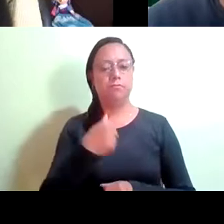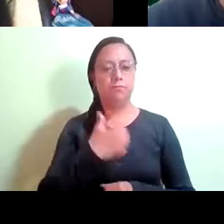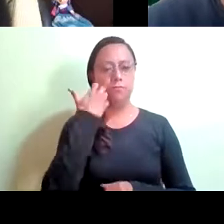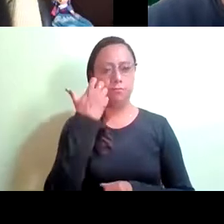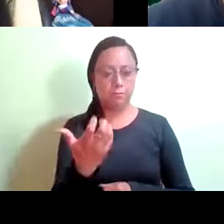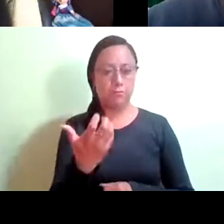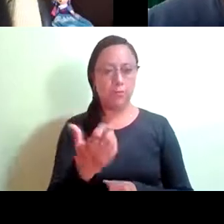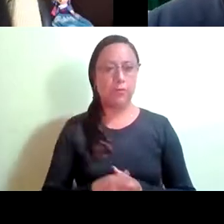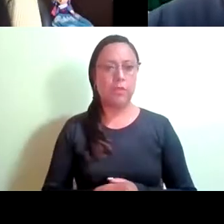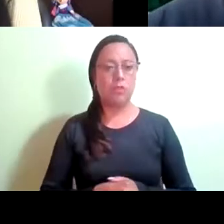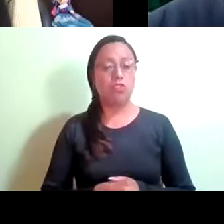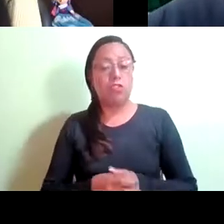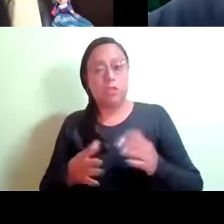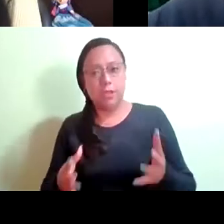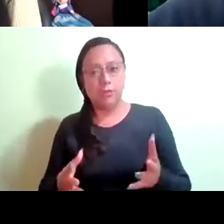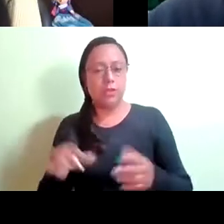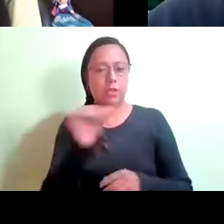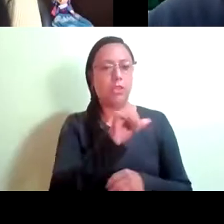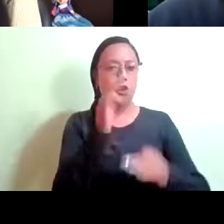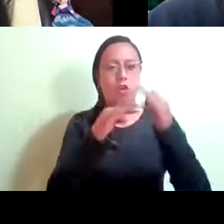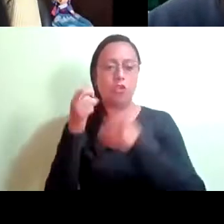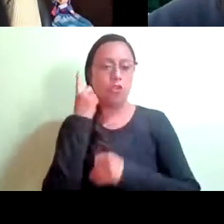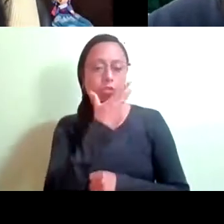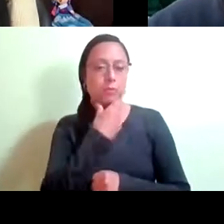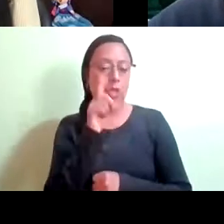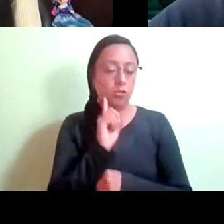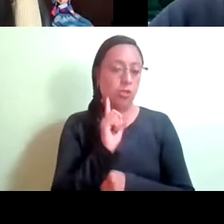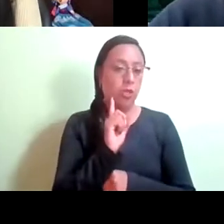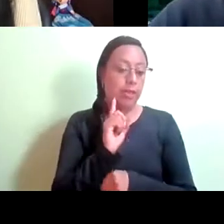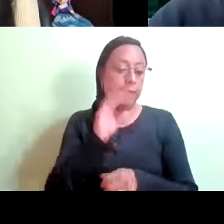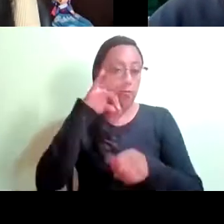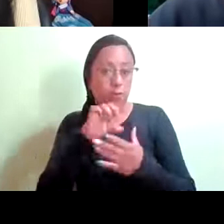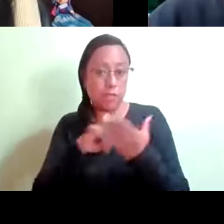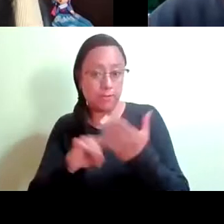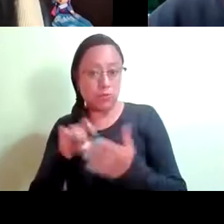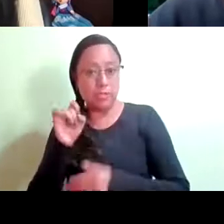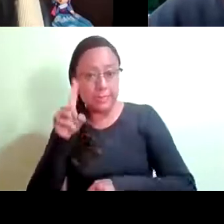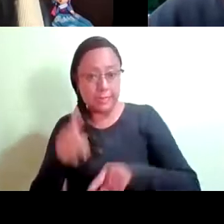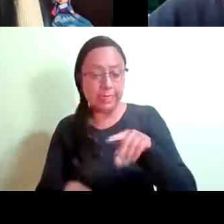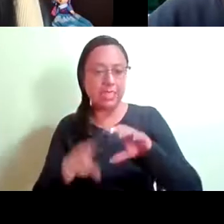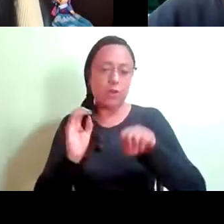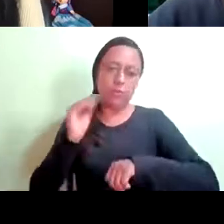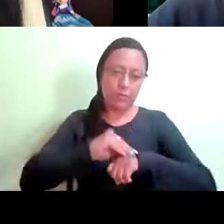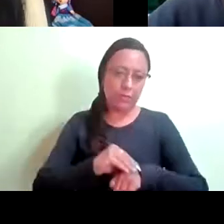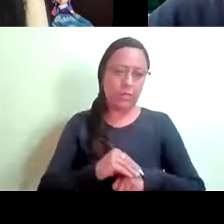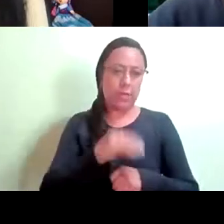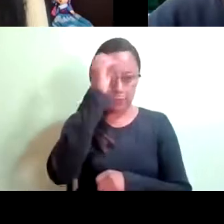votamos a favor de que se baje, eh, o que se, o que se vote a favor de la opinión, ¿no?